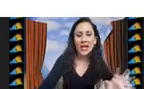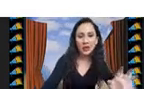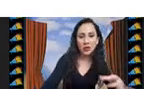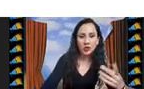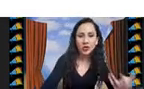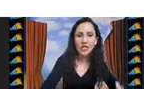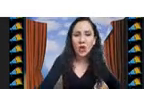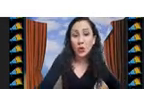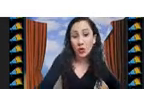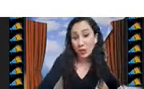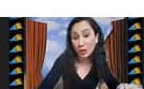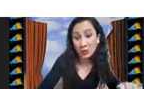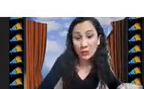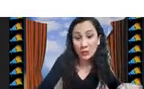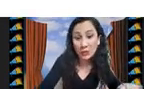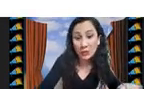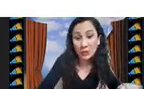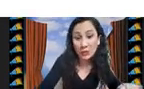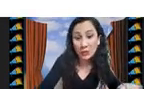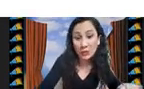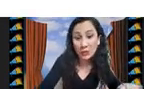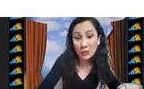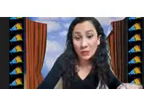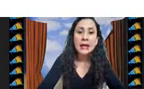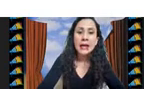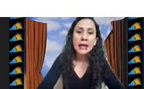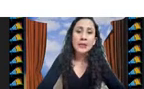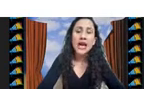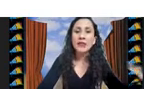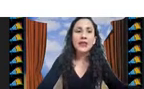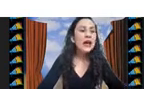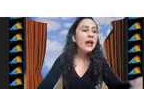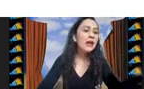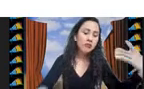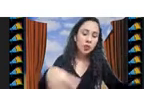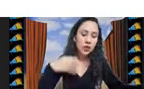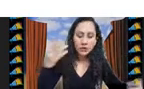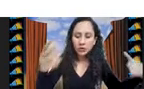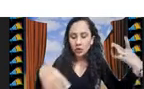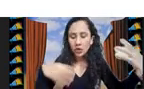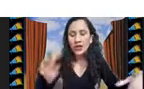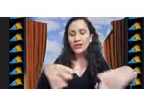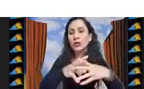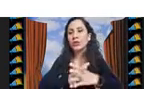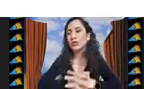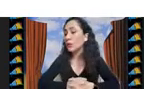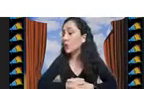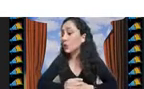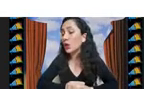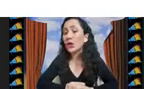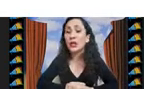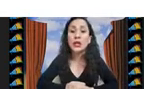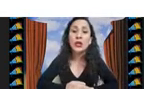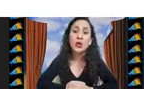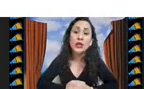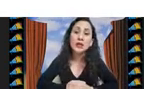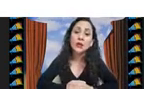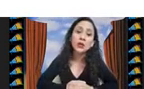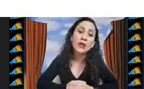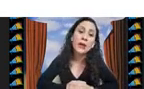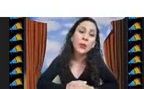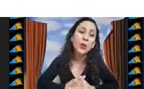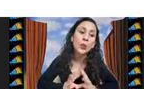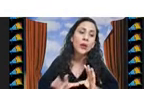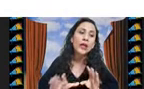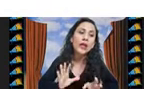objetos pequeños esos eran como que los más difíciles al final con todo este conocimiento lo